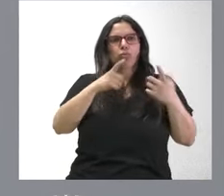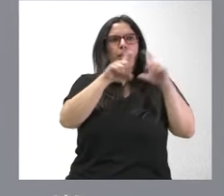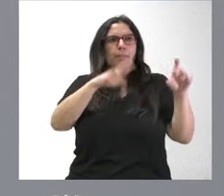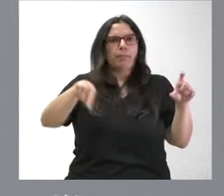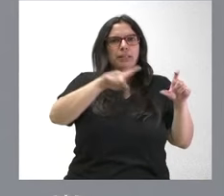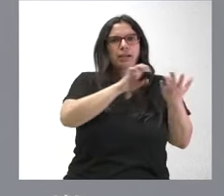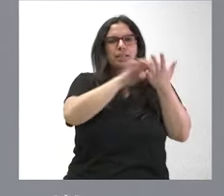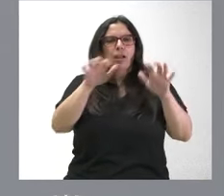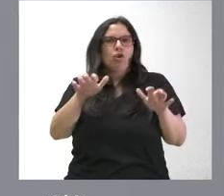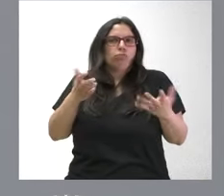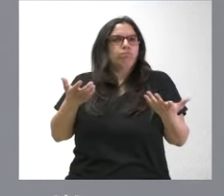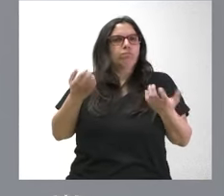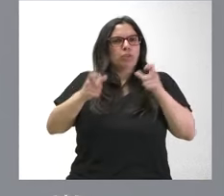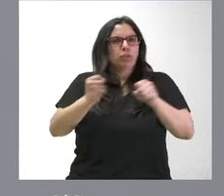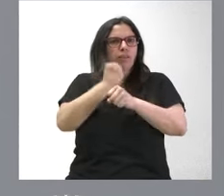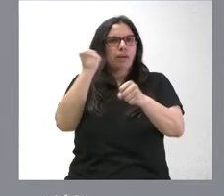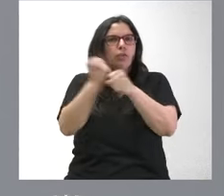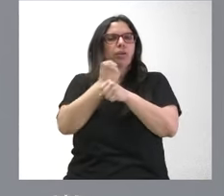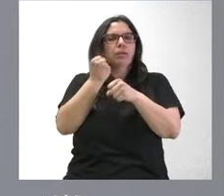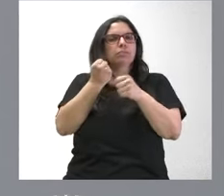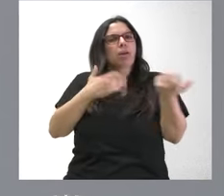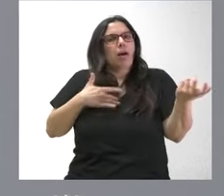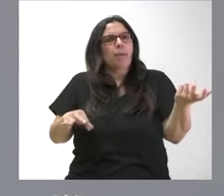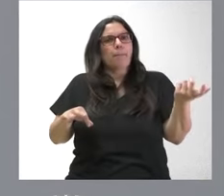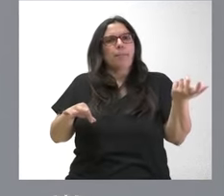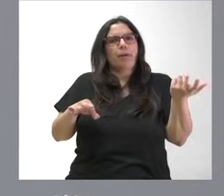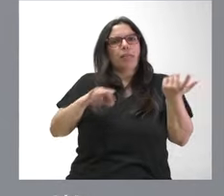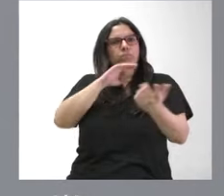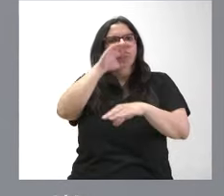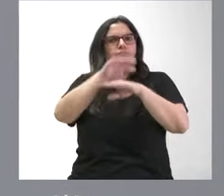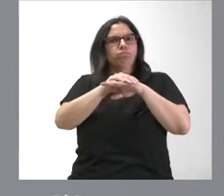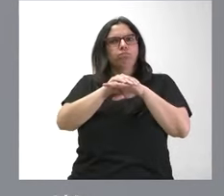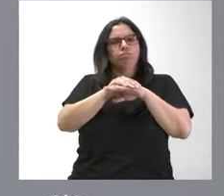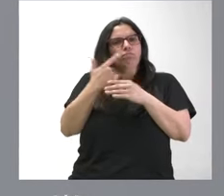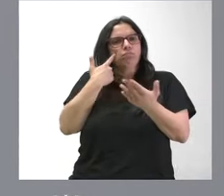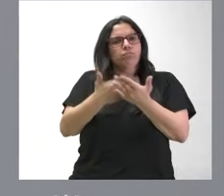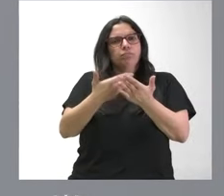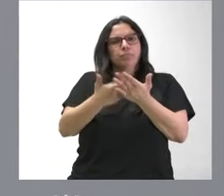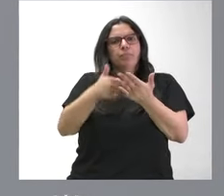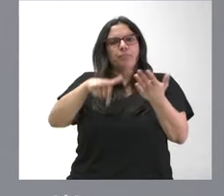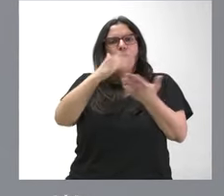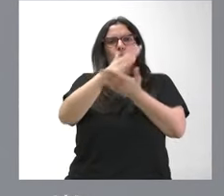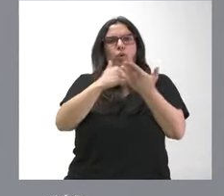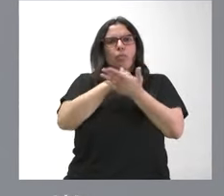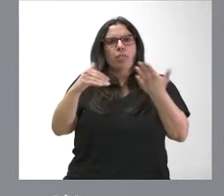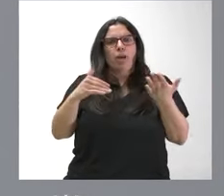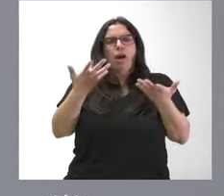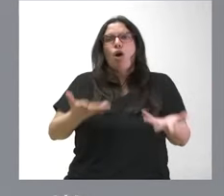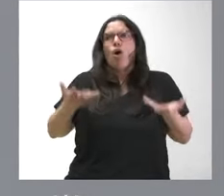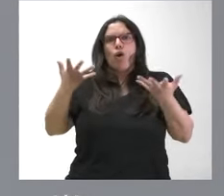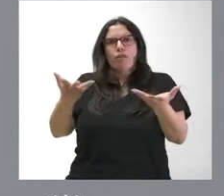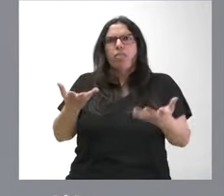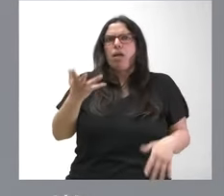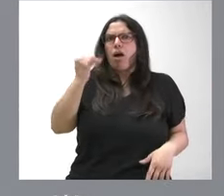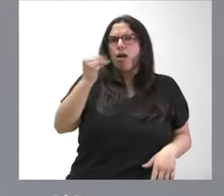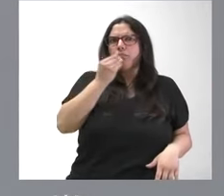de Castilla y León, los trabajadores son capaces de demostrar que nuestra comunidad puede ofrecer al mercado este tipo de productos